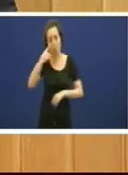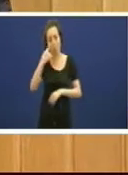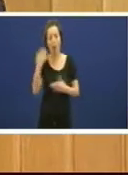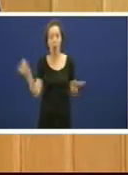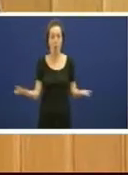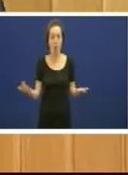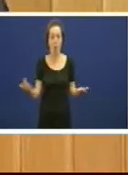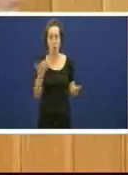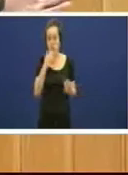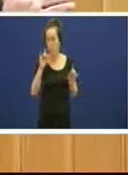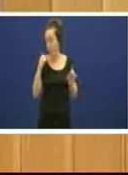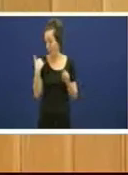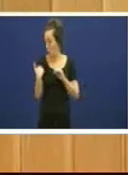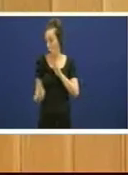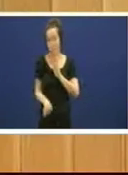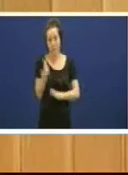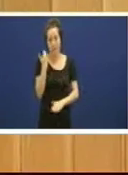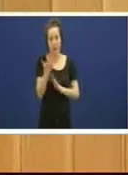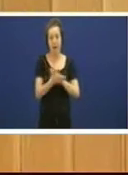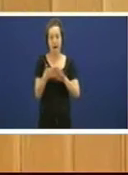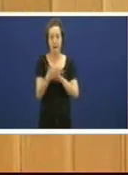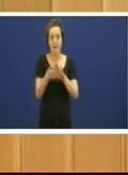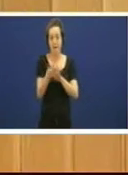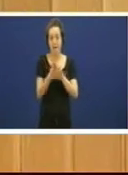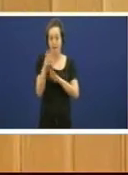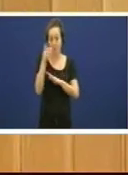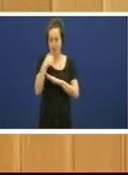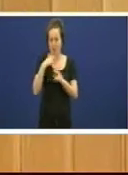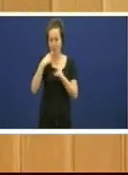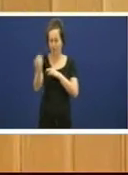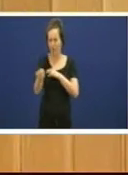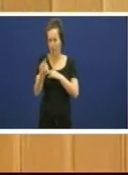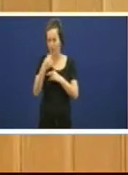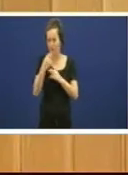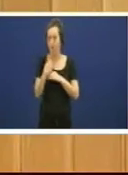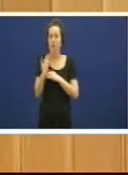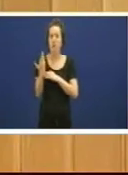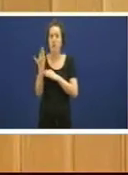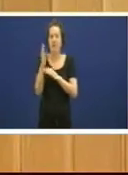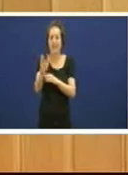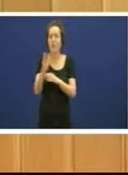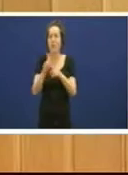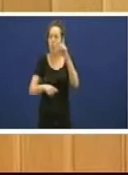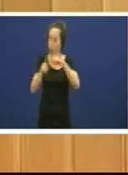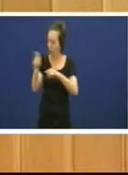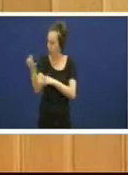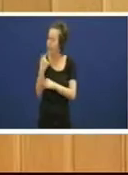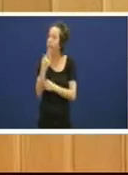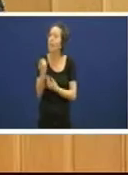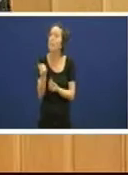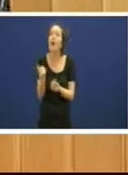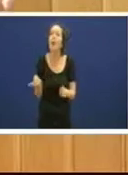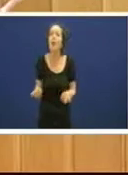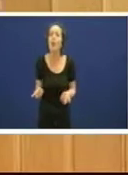portanto falar esta maña tamén se le decía a un representante do bloque que hai que decir o que custan as cousas e aquí non se compadecen